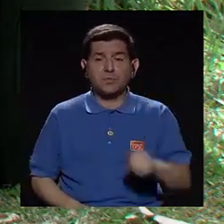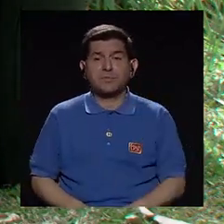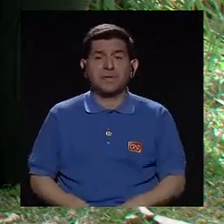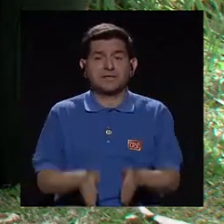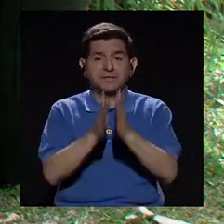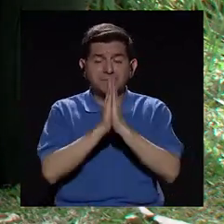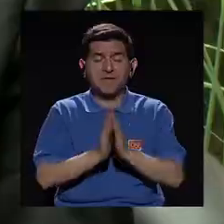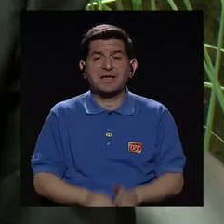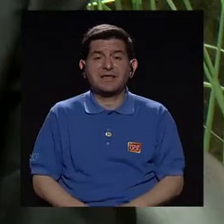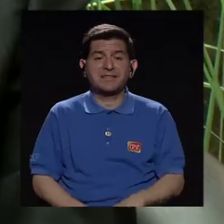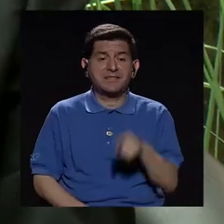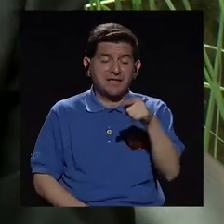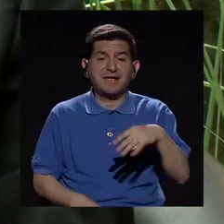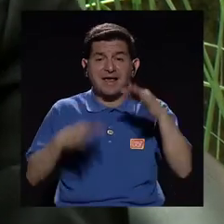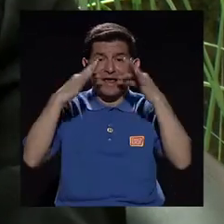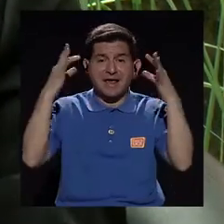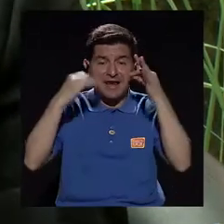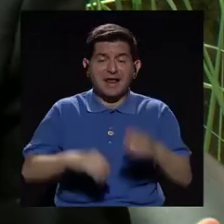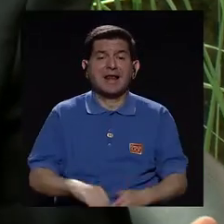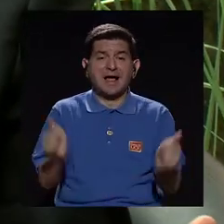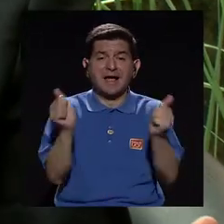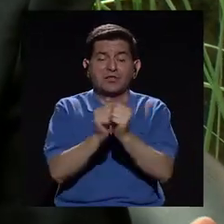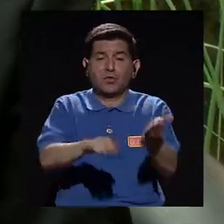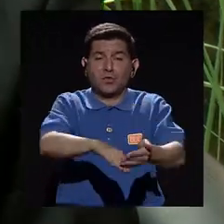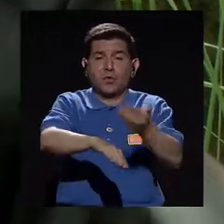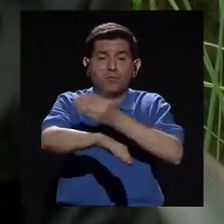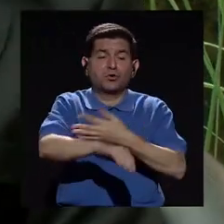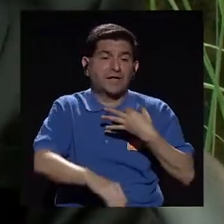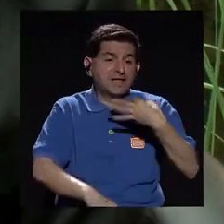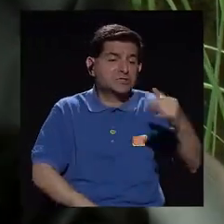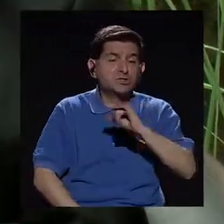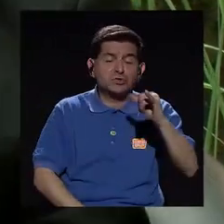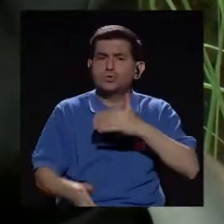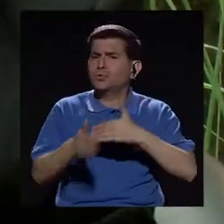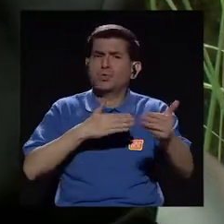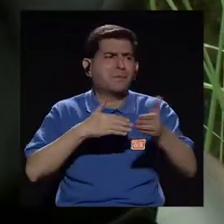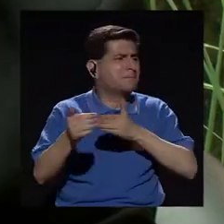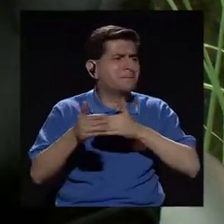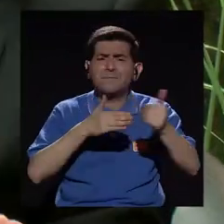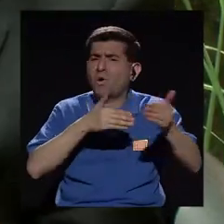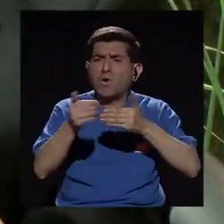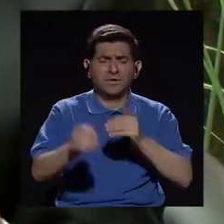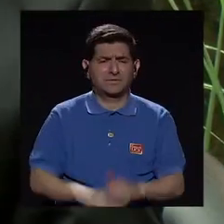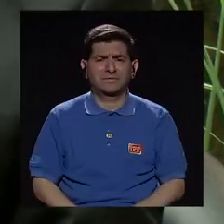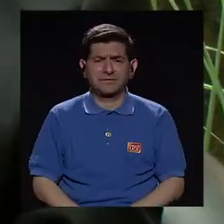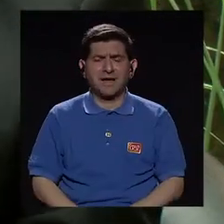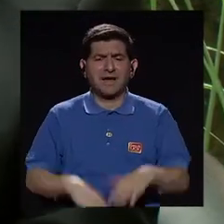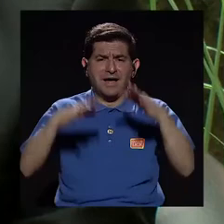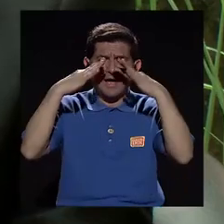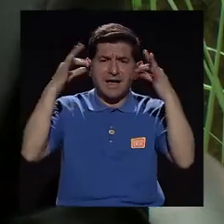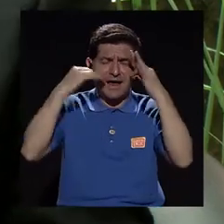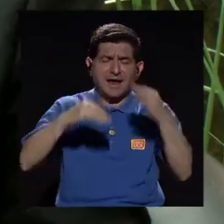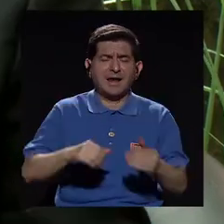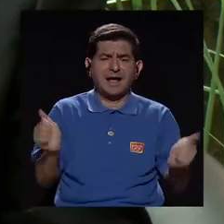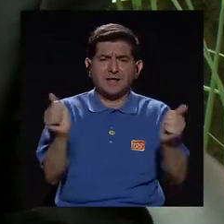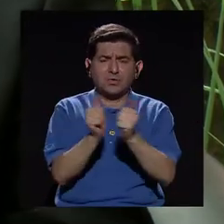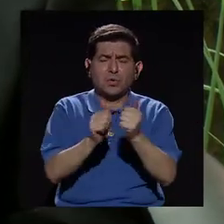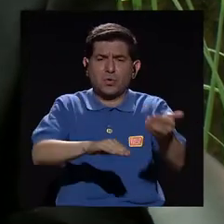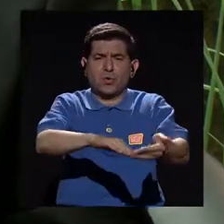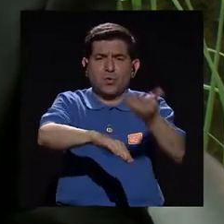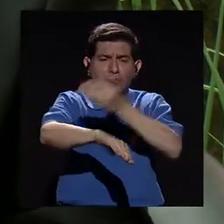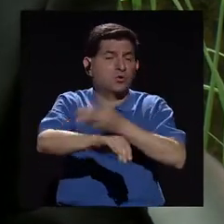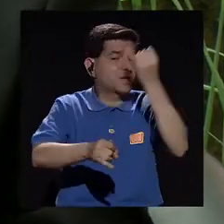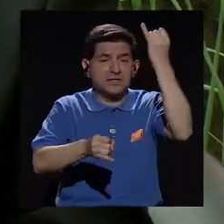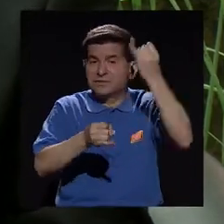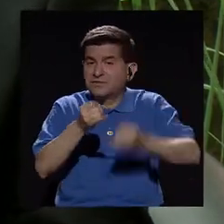pidiendo el gato con botas. Y es el mismo cuento. El mismo cuento todos los días. No importa. El gato con botas no ha terminado